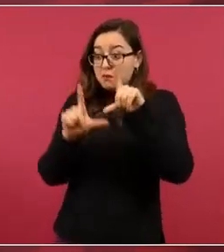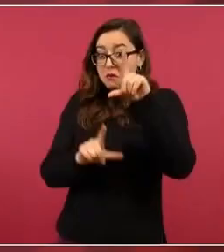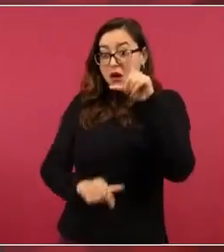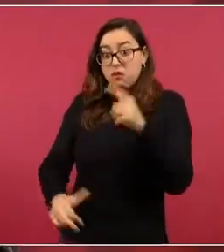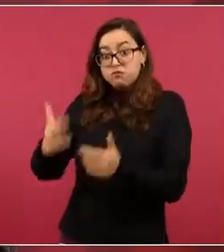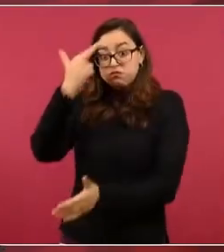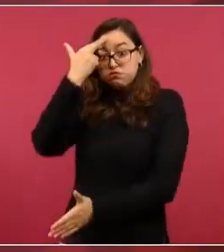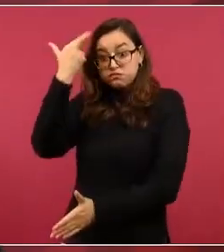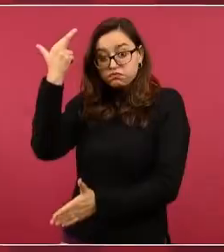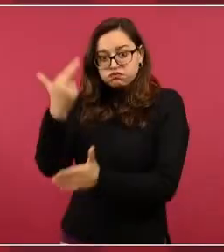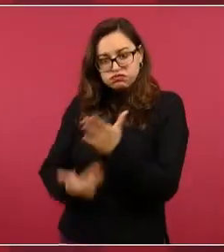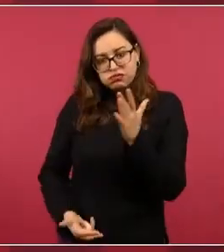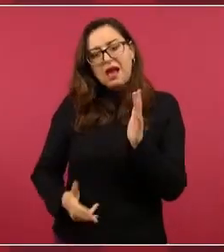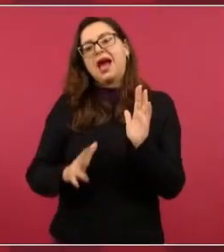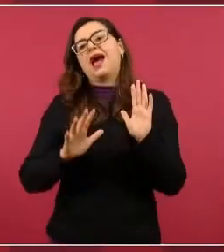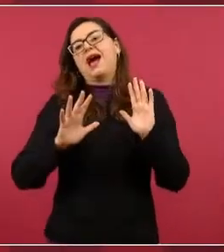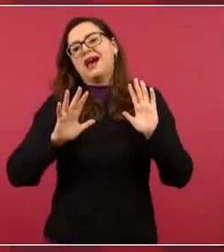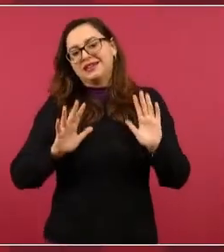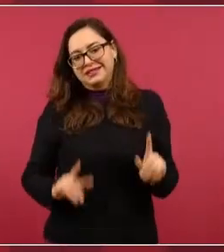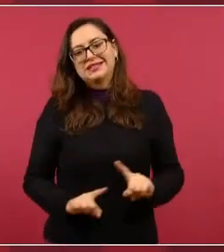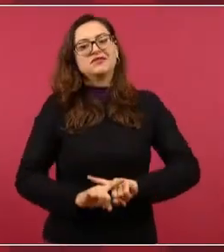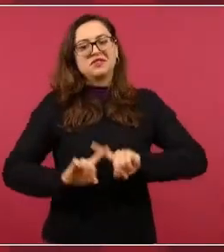si no hay respeto a nuestro pueblo